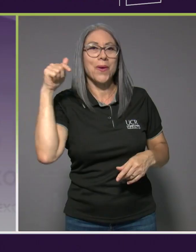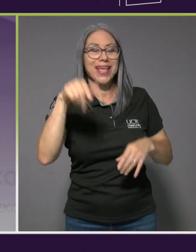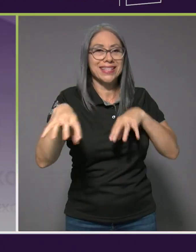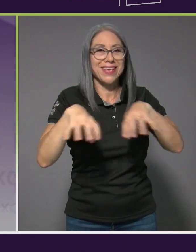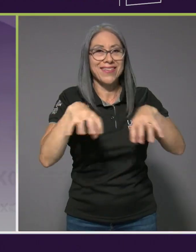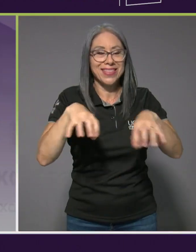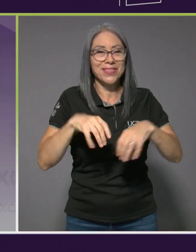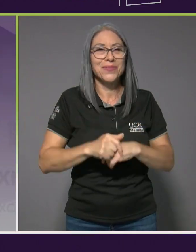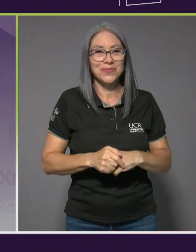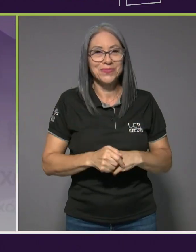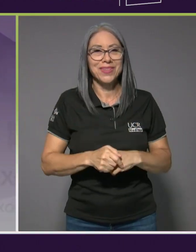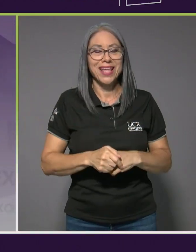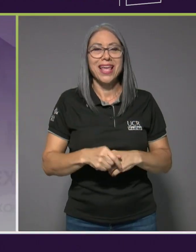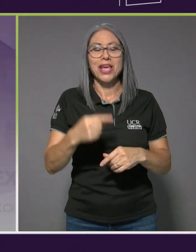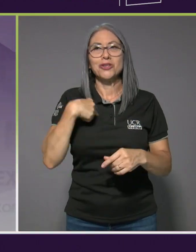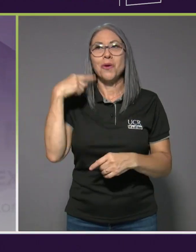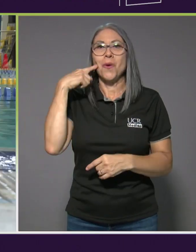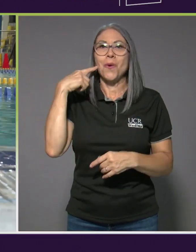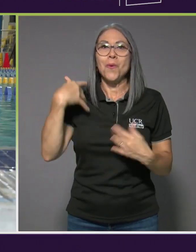cien mariposa.